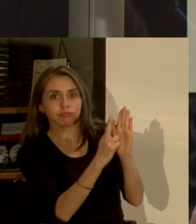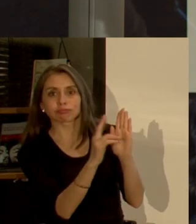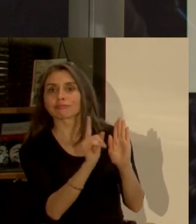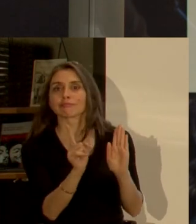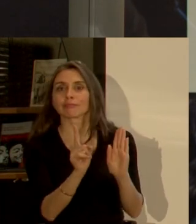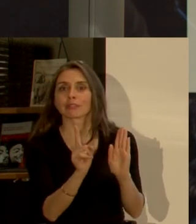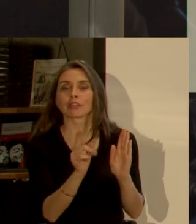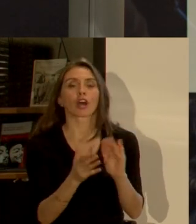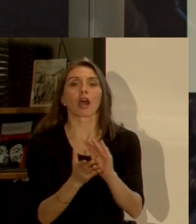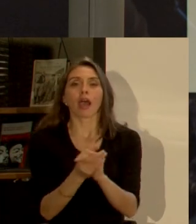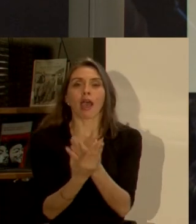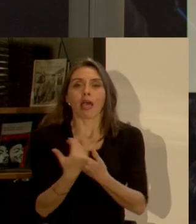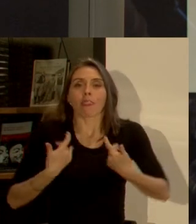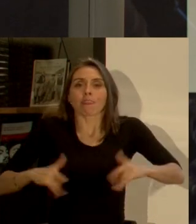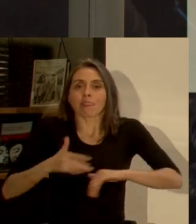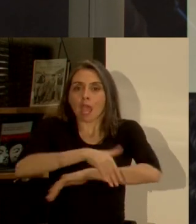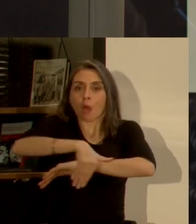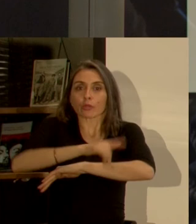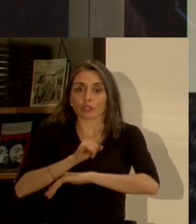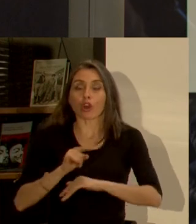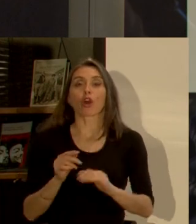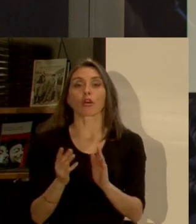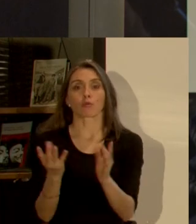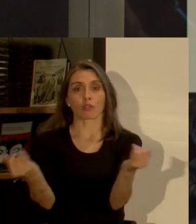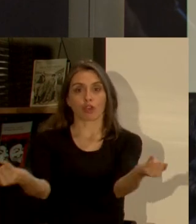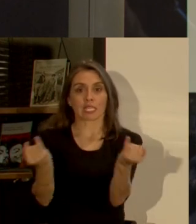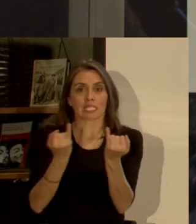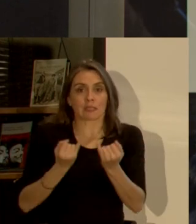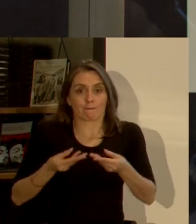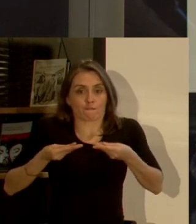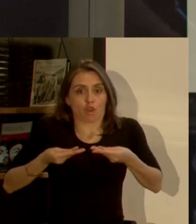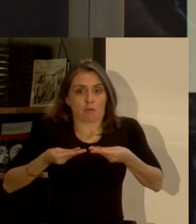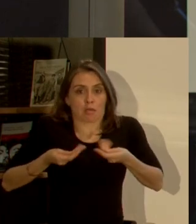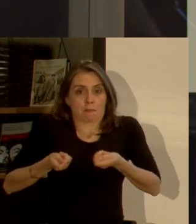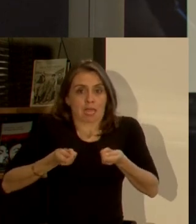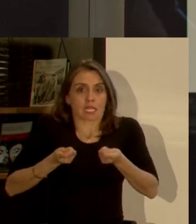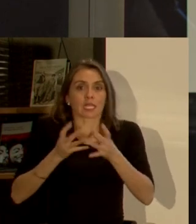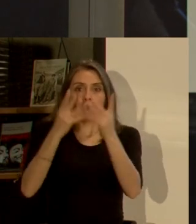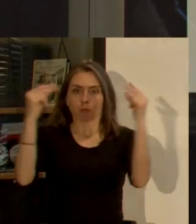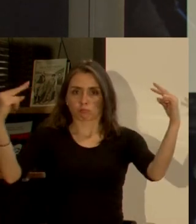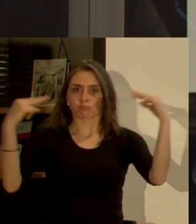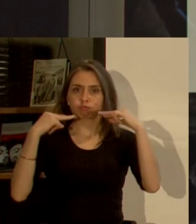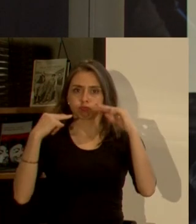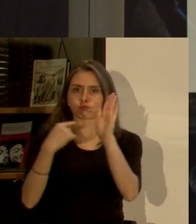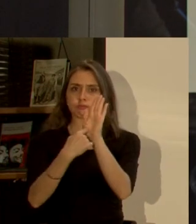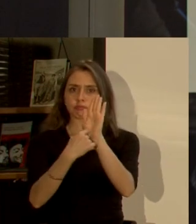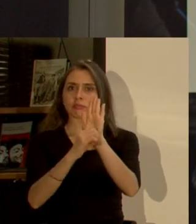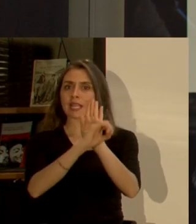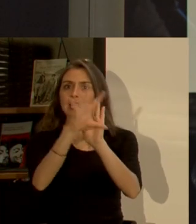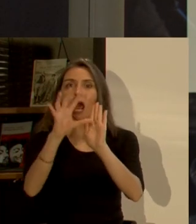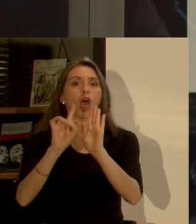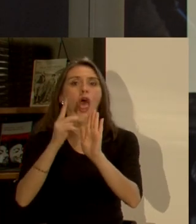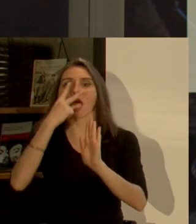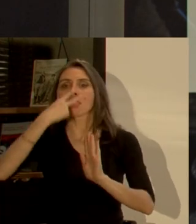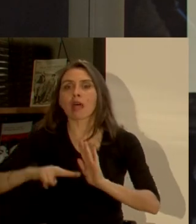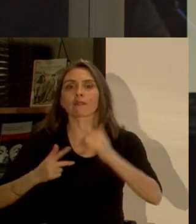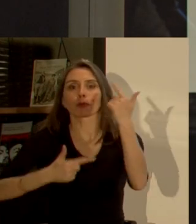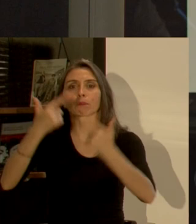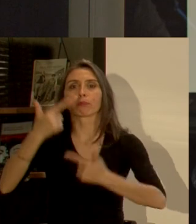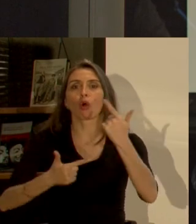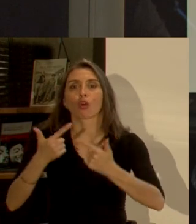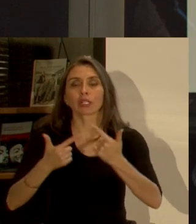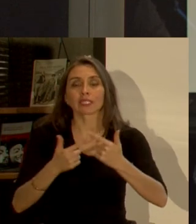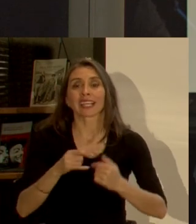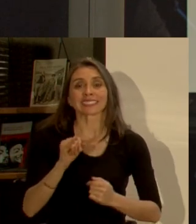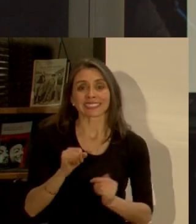se vuelve muy importante que el manejo de la información sea transparente clara y no politizada en el momento que